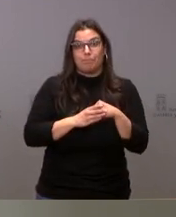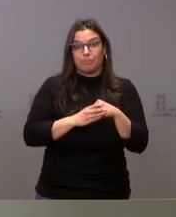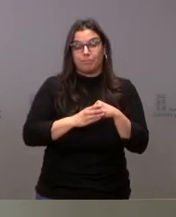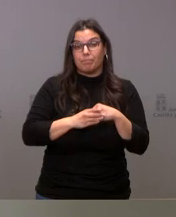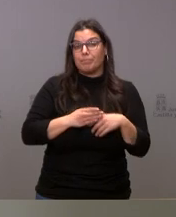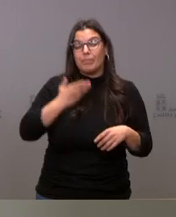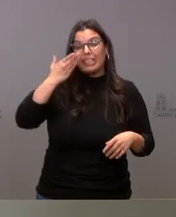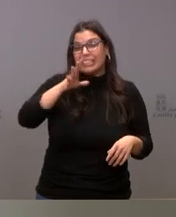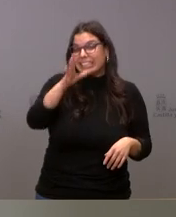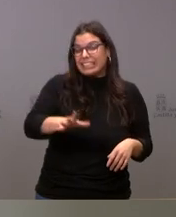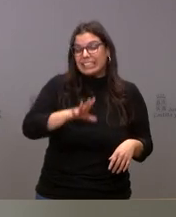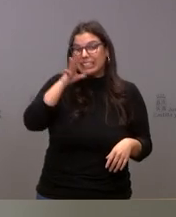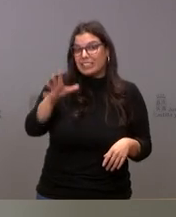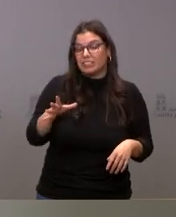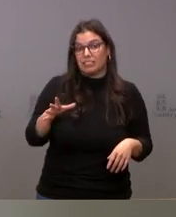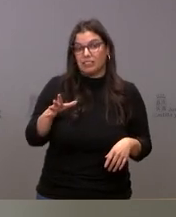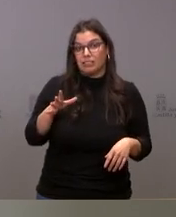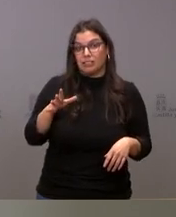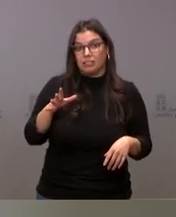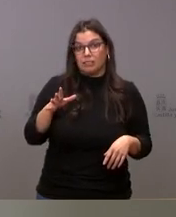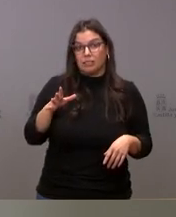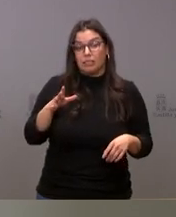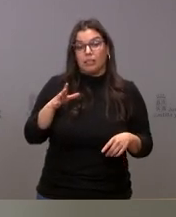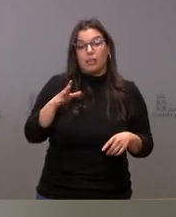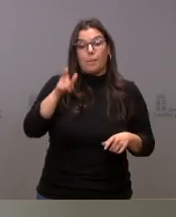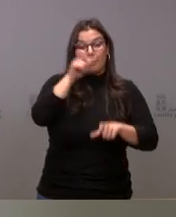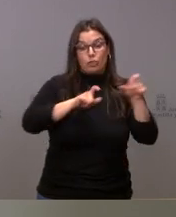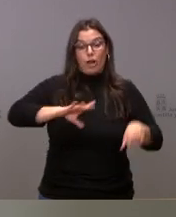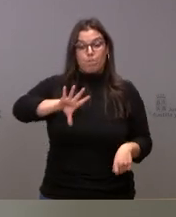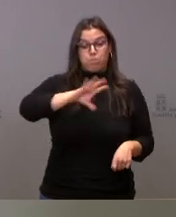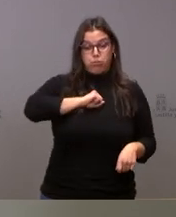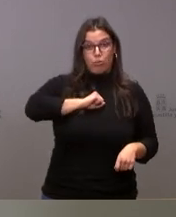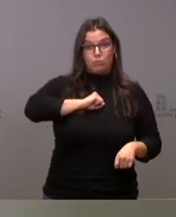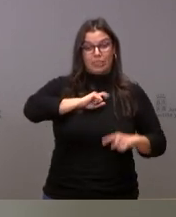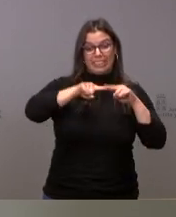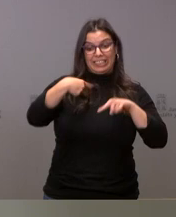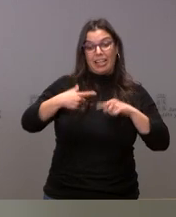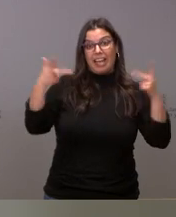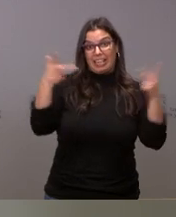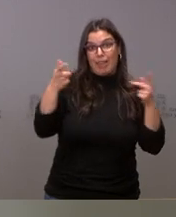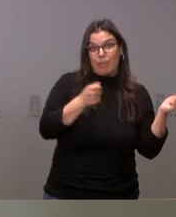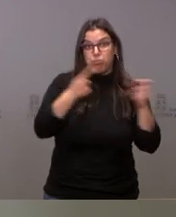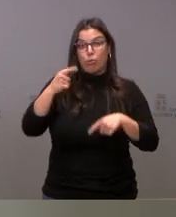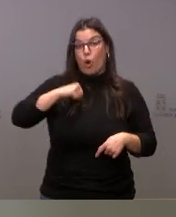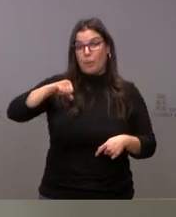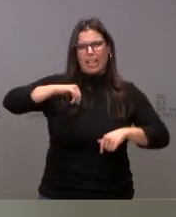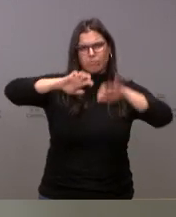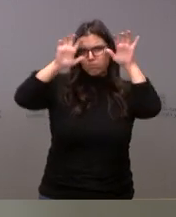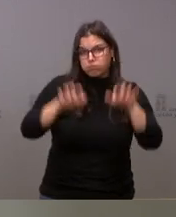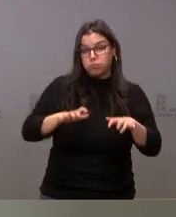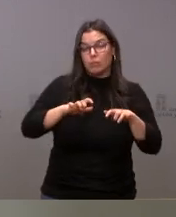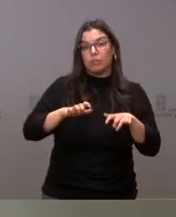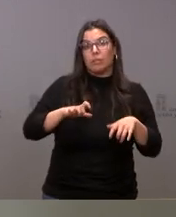importantísimo tanto el ingreso en los eventos graves por COVID tanto el ingreso hospitalario como el